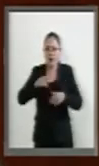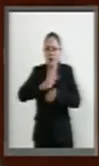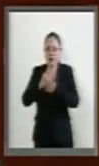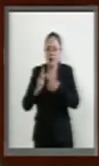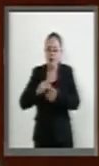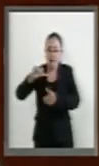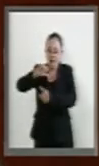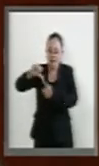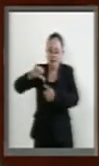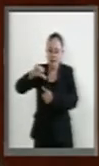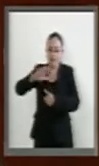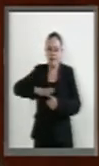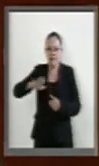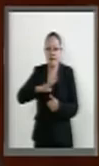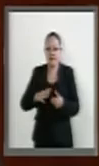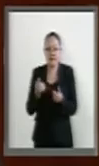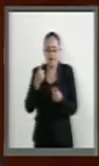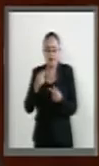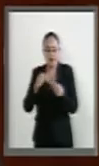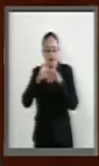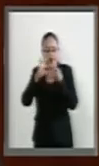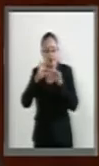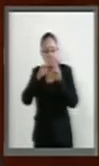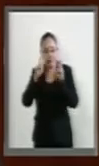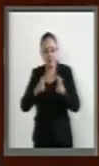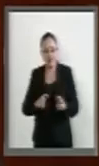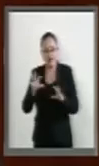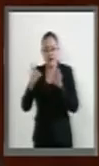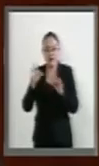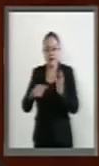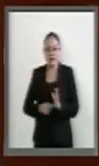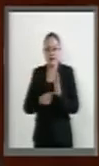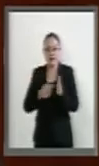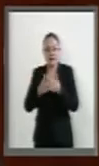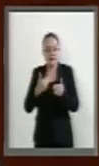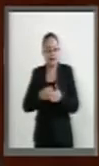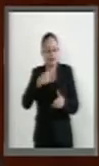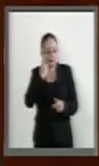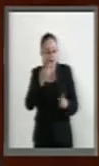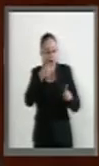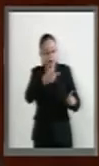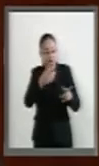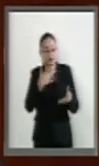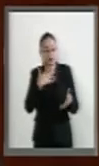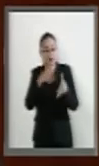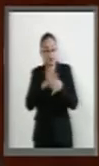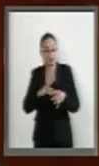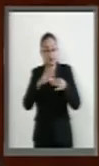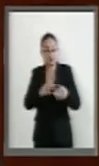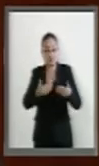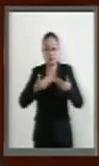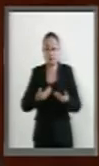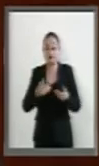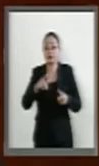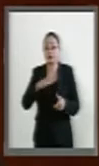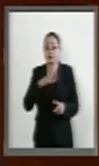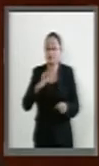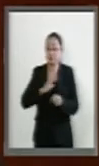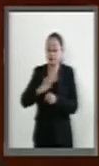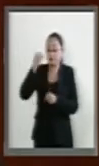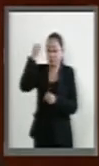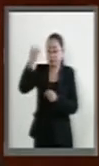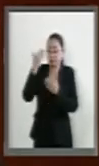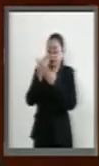de Centroamérica, por mencionar algunos, quisiera conocer cuáles ha sido la estrategia de la